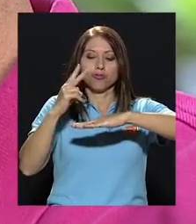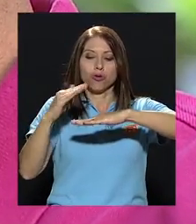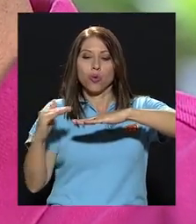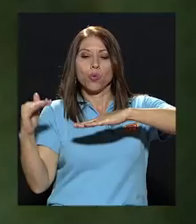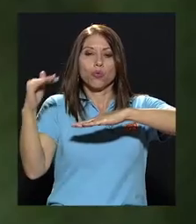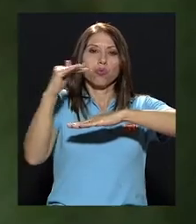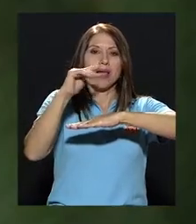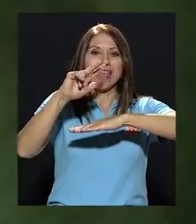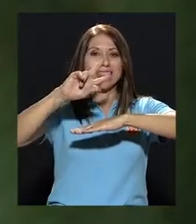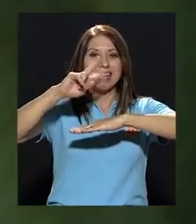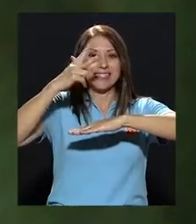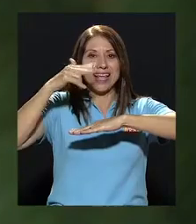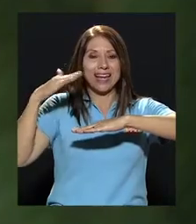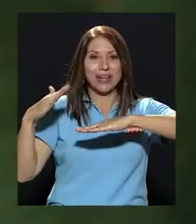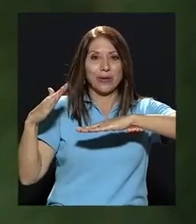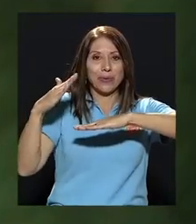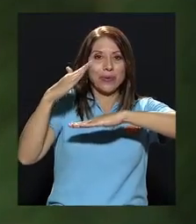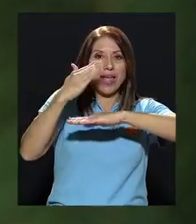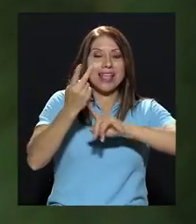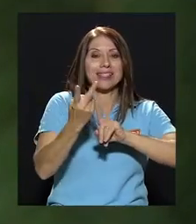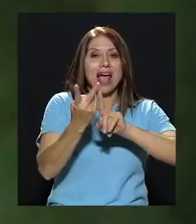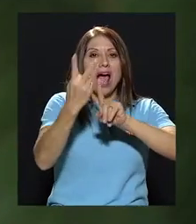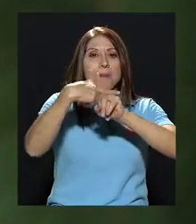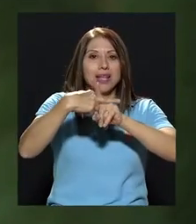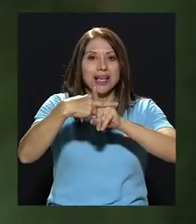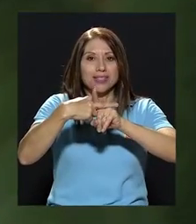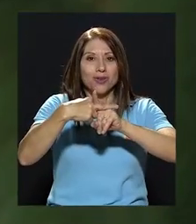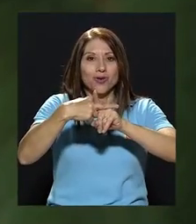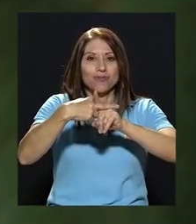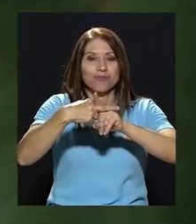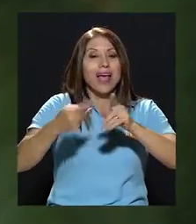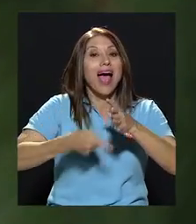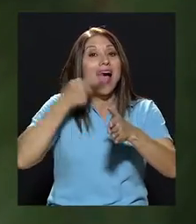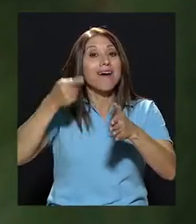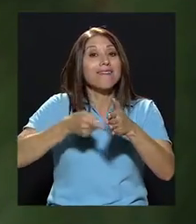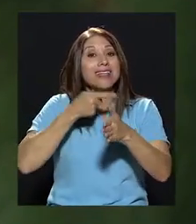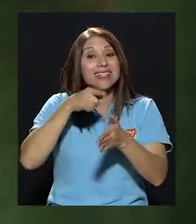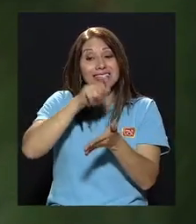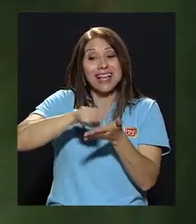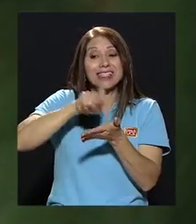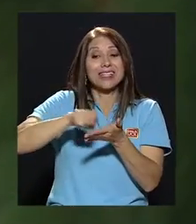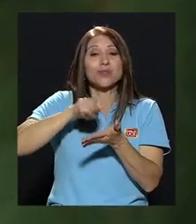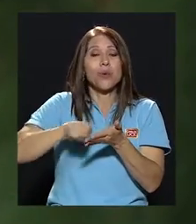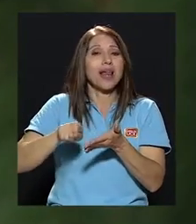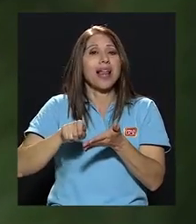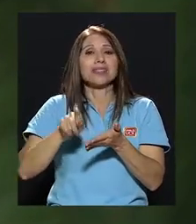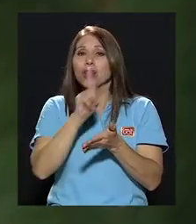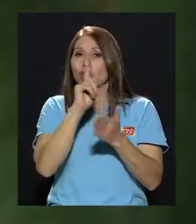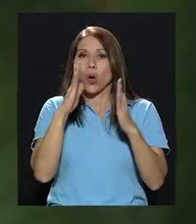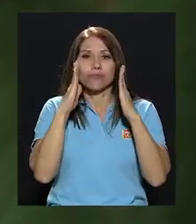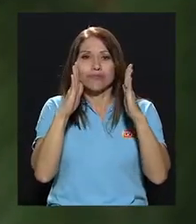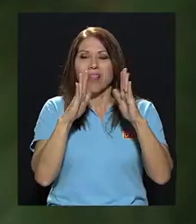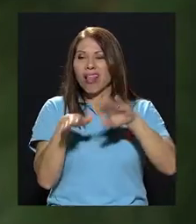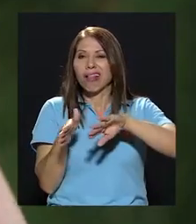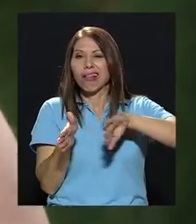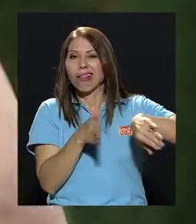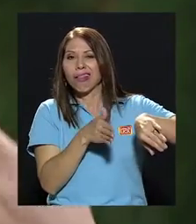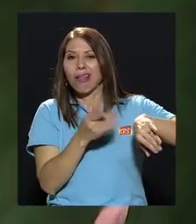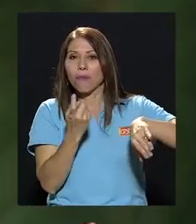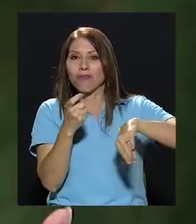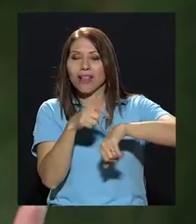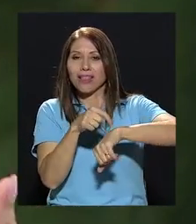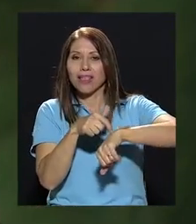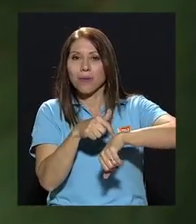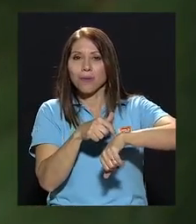aplicación, que es a veces lo que incluso en las escuelas dejamos por falta de tiempo de lado. La parte de